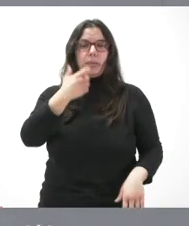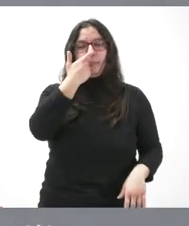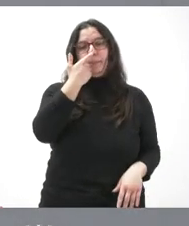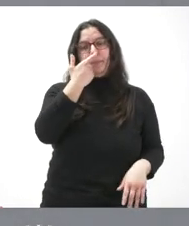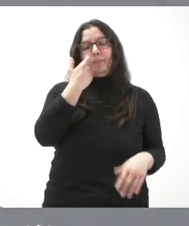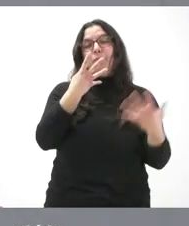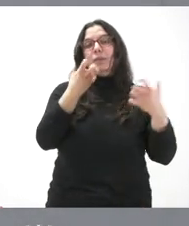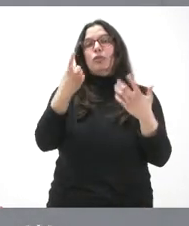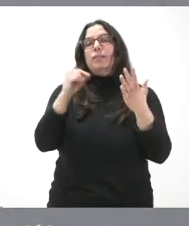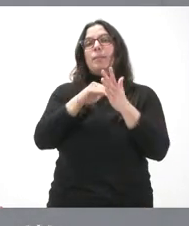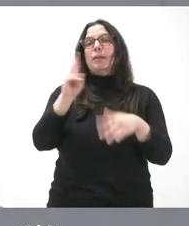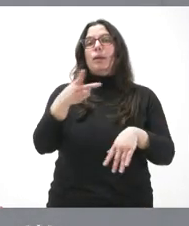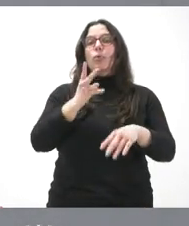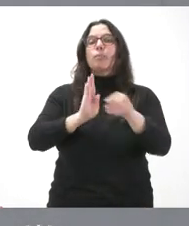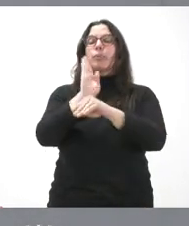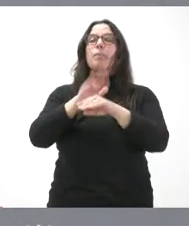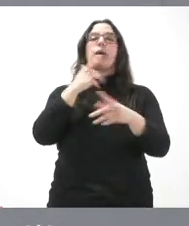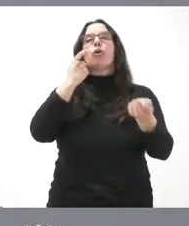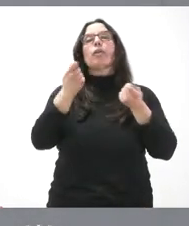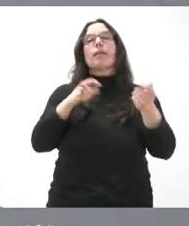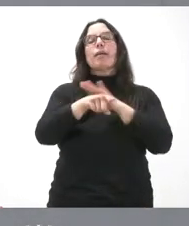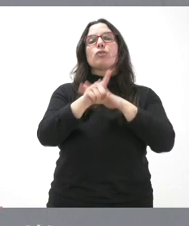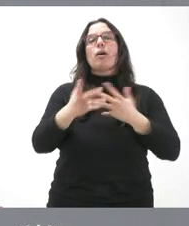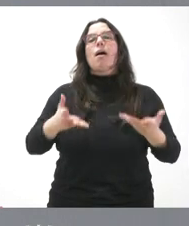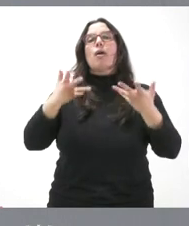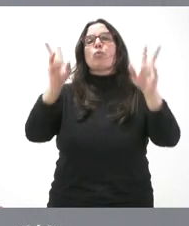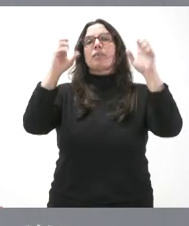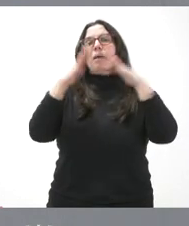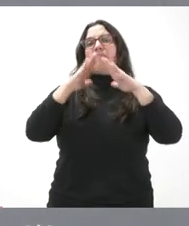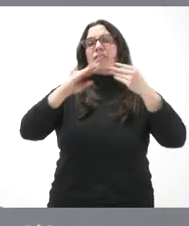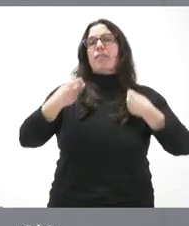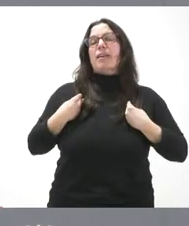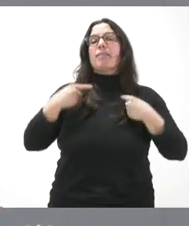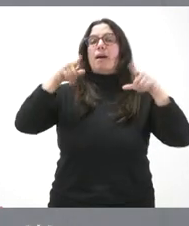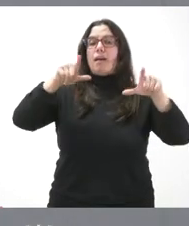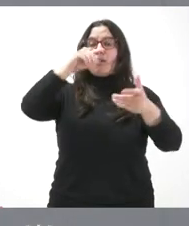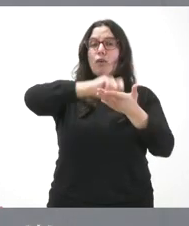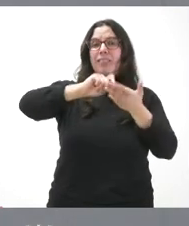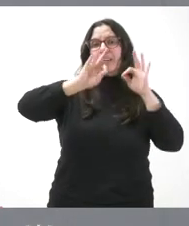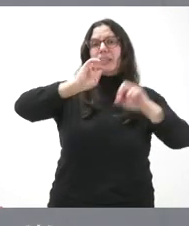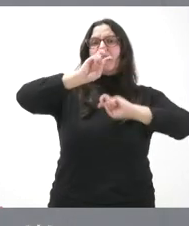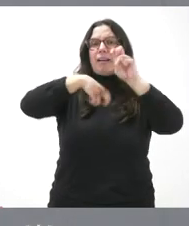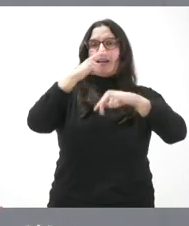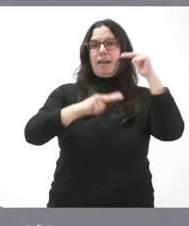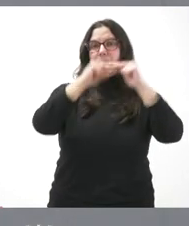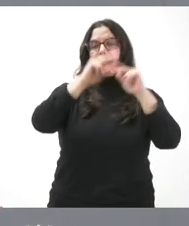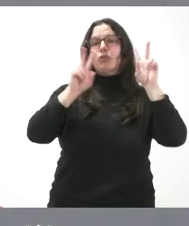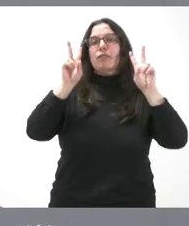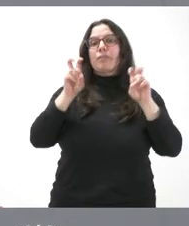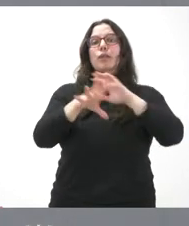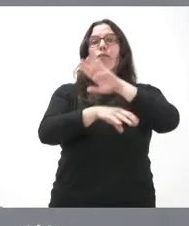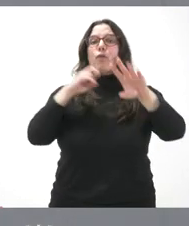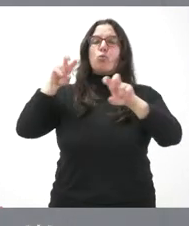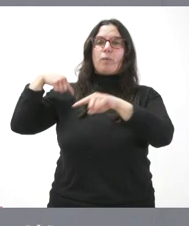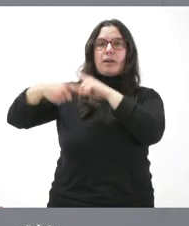960.000 euros se dirigen a coordinar la gestión de las ayudas en materia de vivienda a través de la Oficina de Rehabilitación. Son fondos Next Generation de la Unión